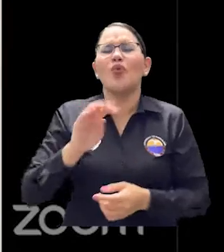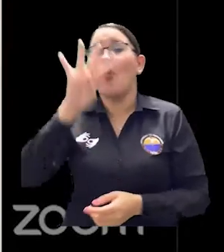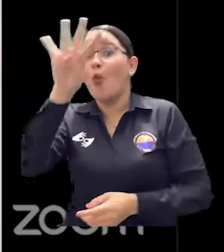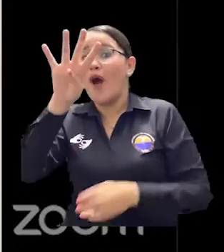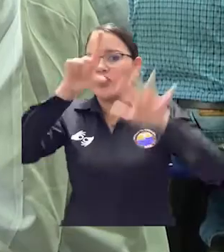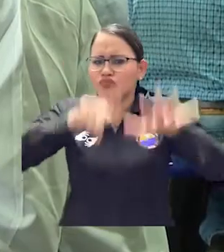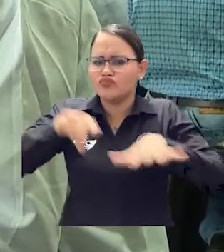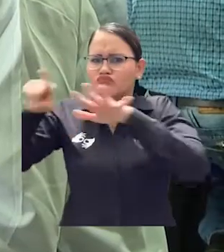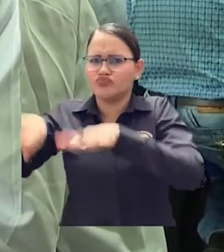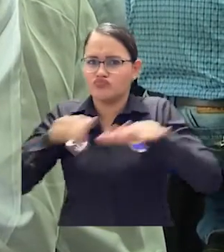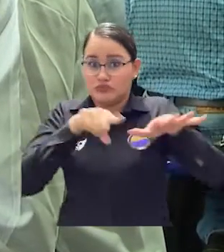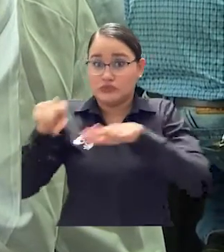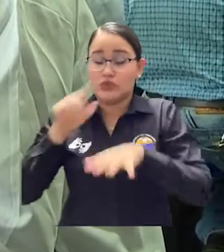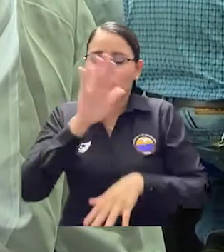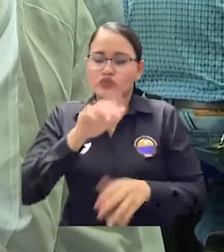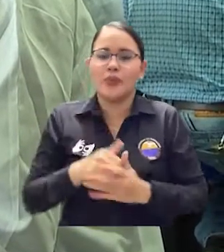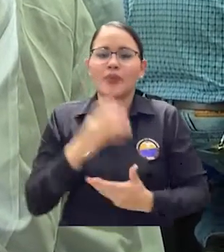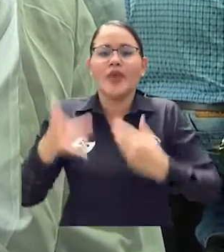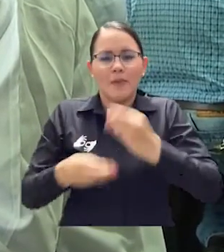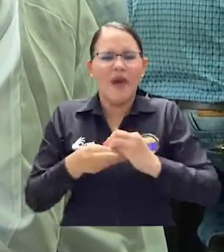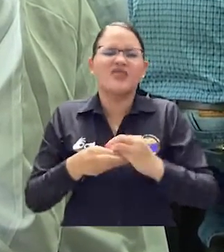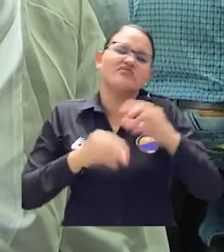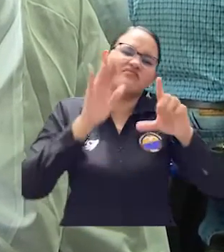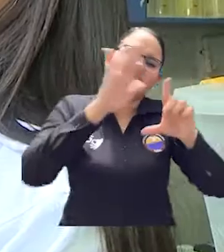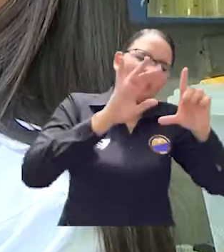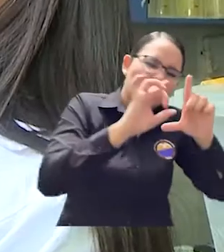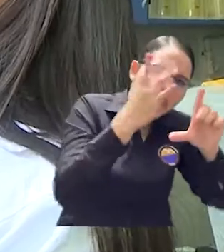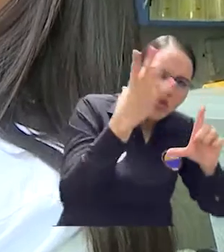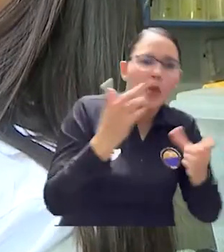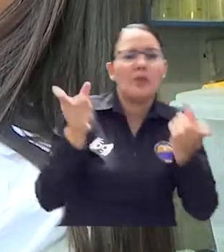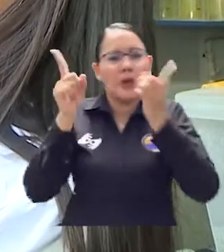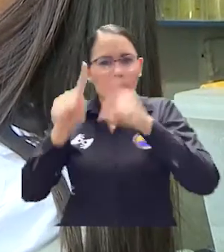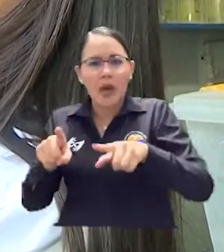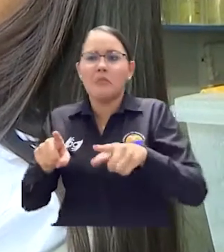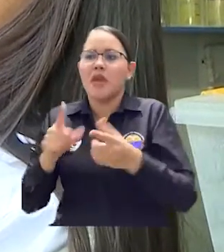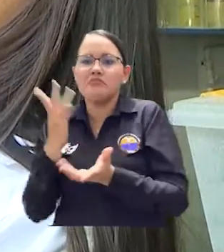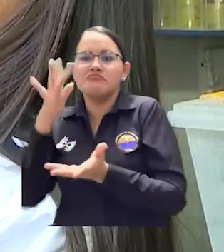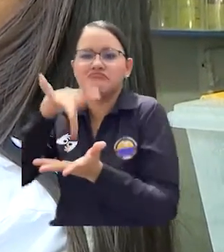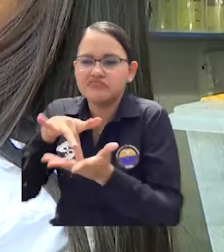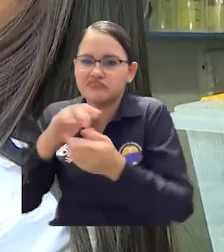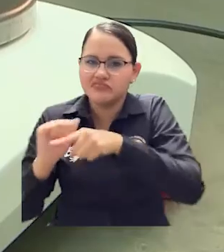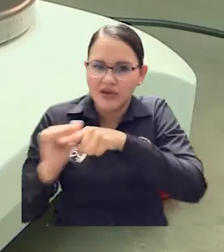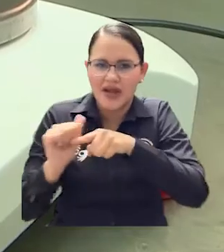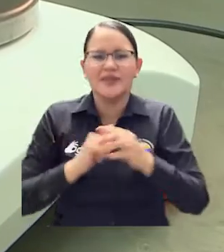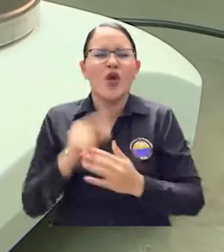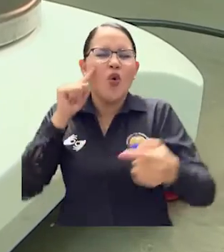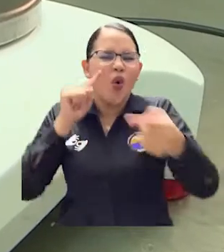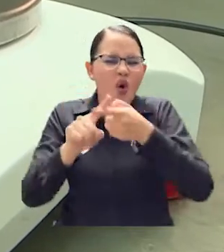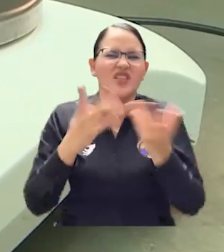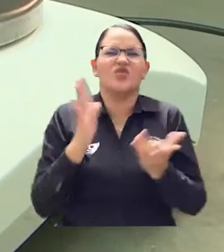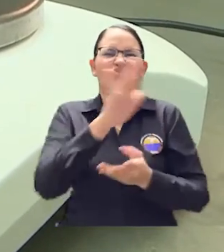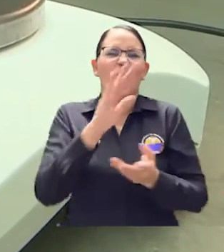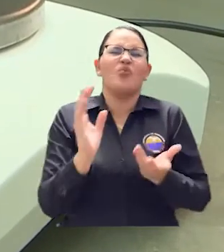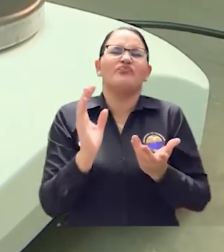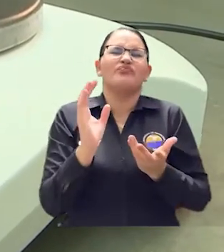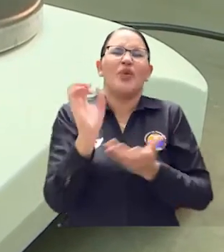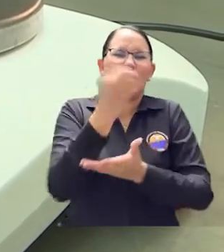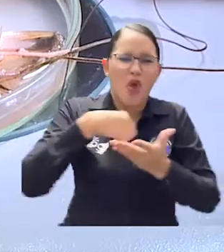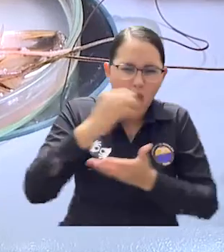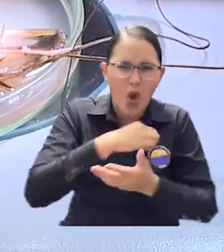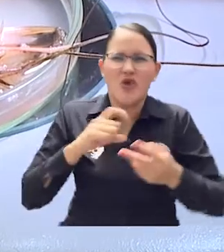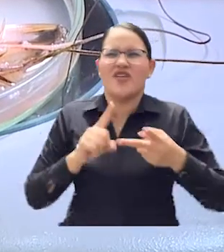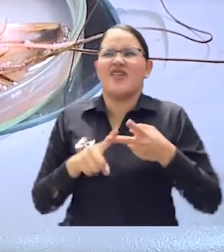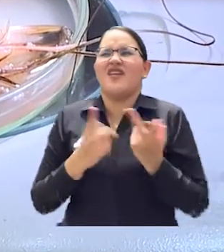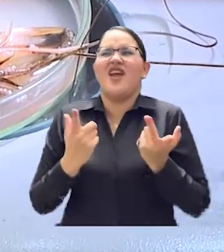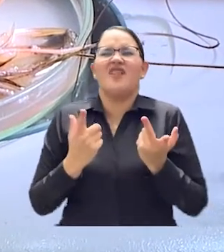ofrecida en modalidad telepresencial, está dirigida a profesionales en áreas como ciencias del mar, biología, ingeniería ambiental,